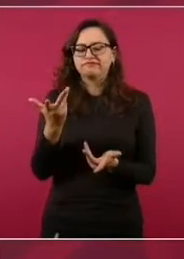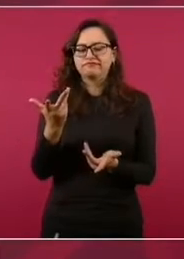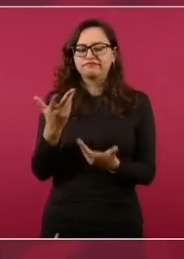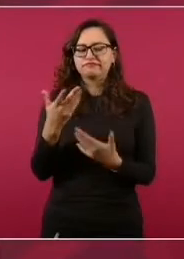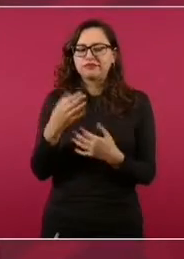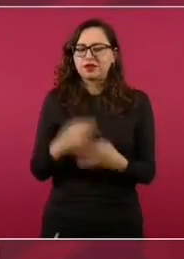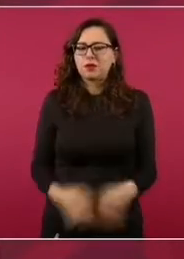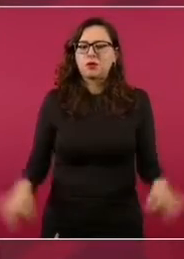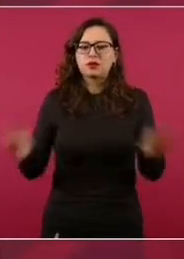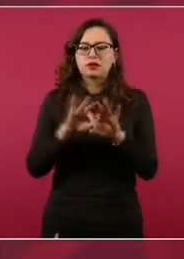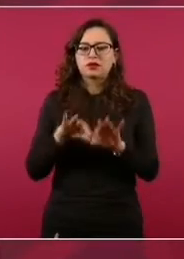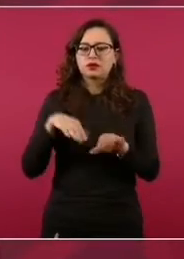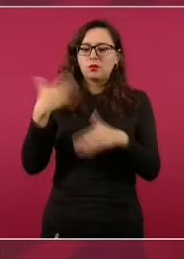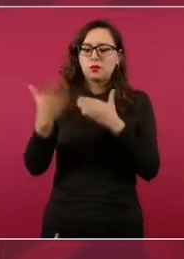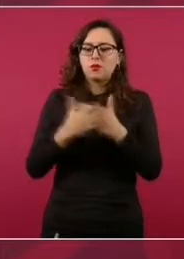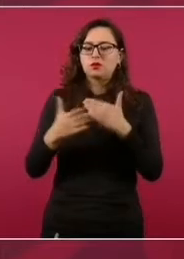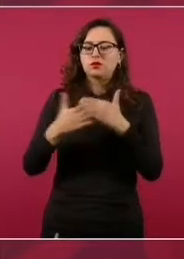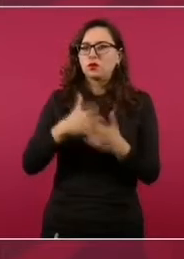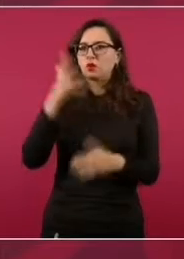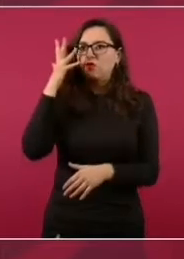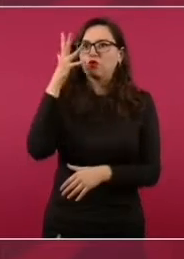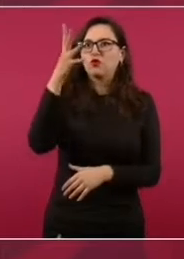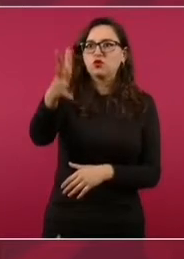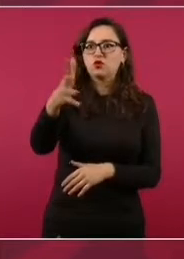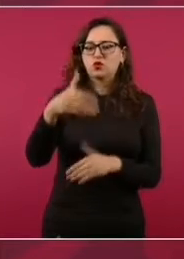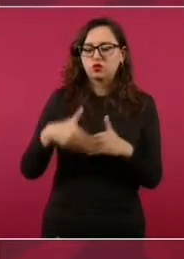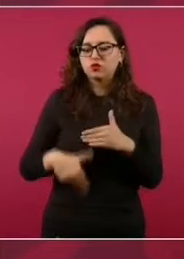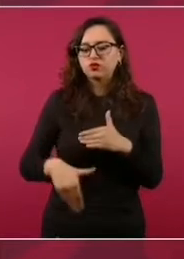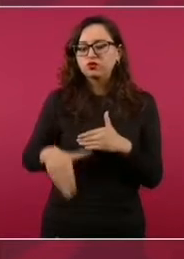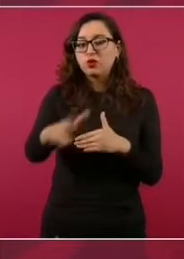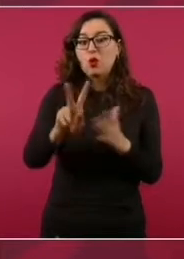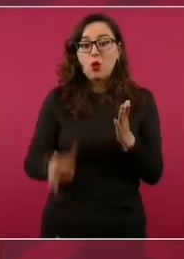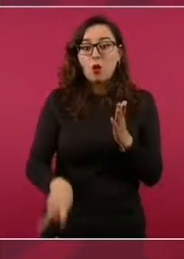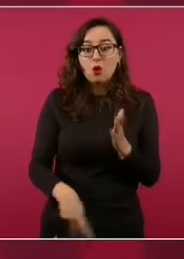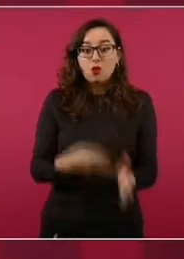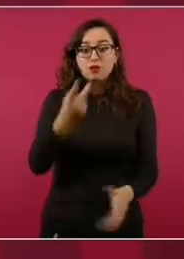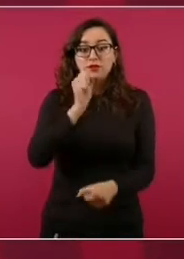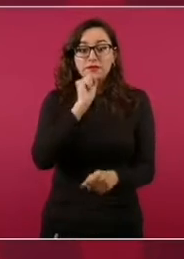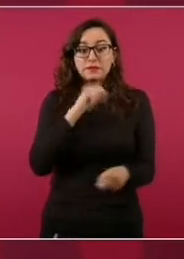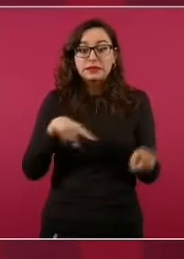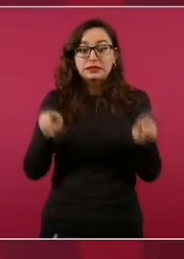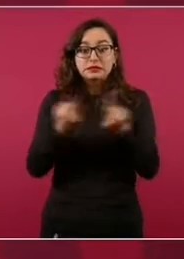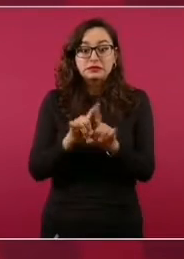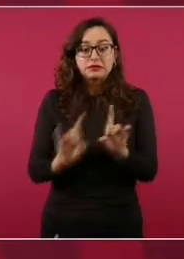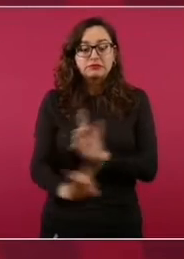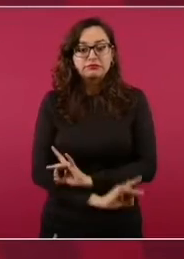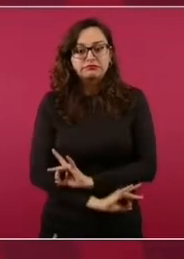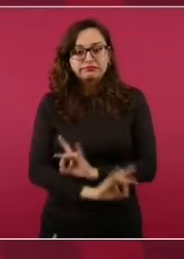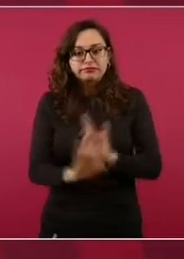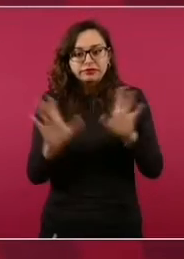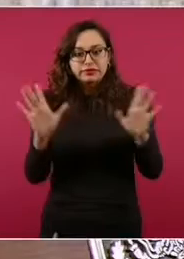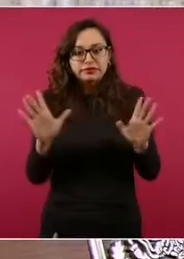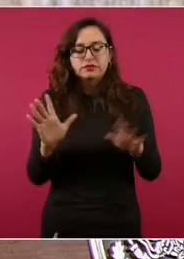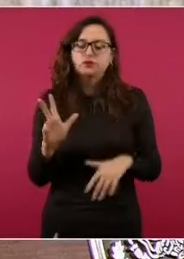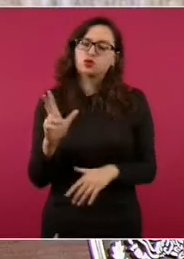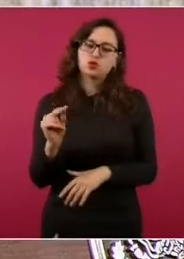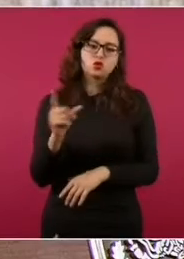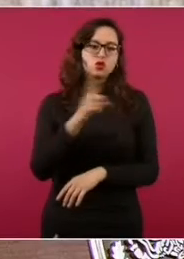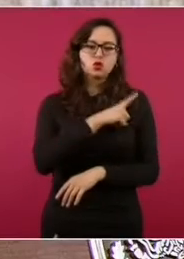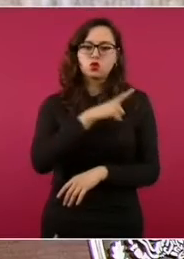en que estas cosas vergonzosas no vuelvan a suceder